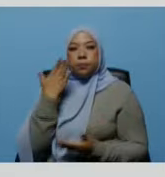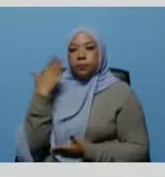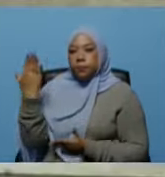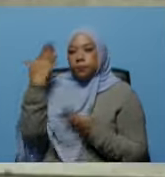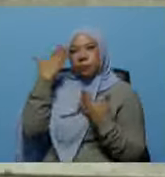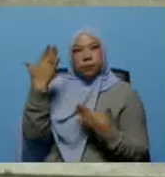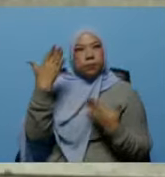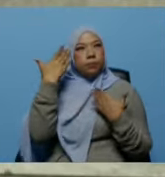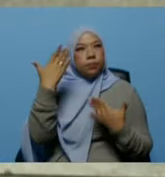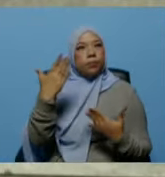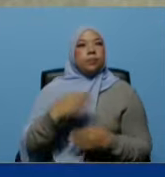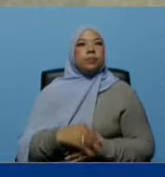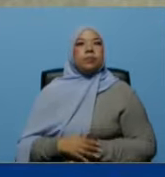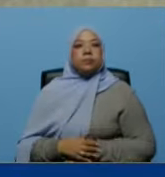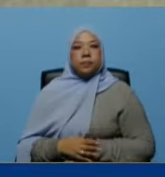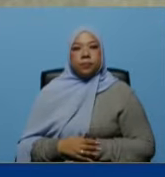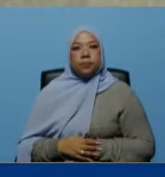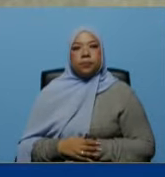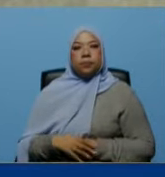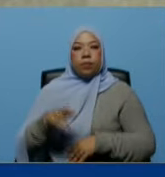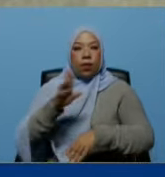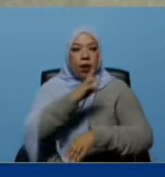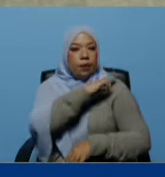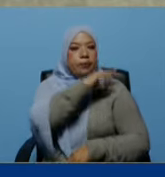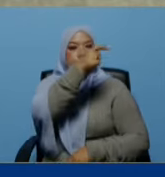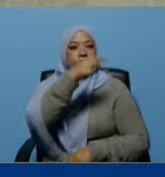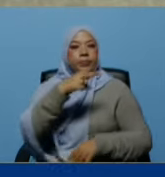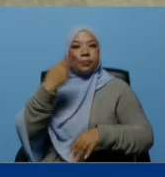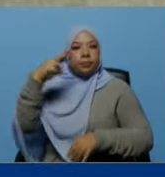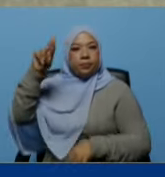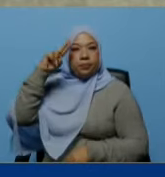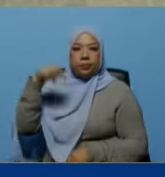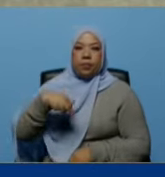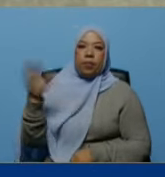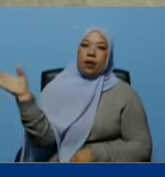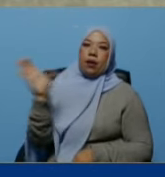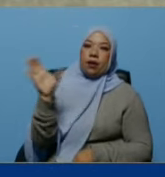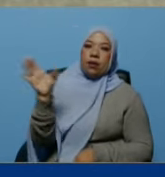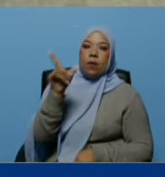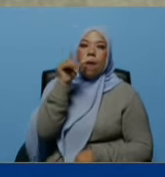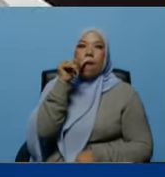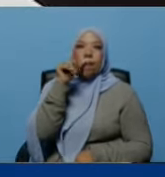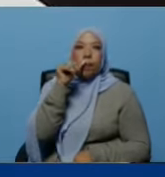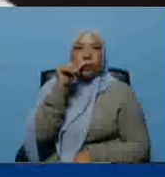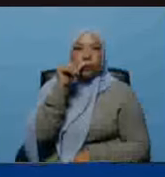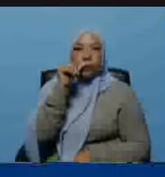y al jefe de la misión médica cubana en Caracas Diego Álvarez